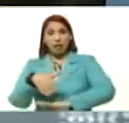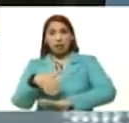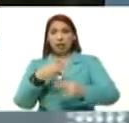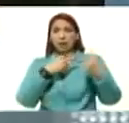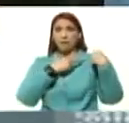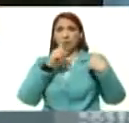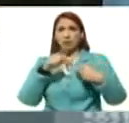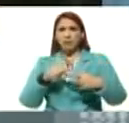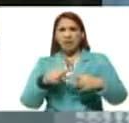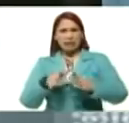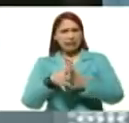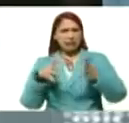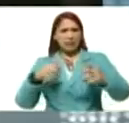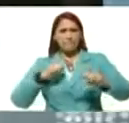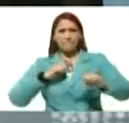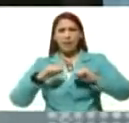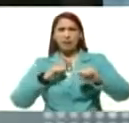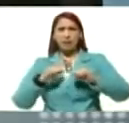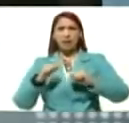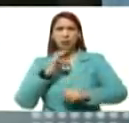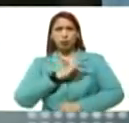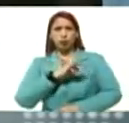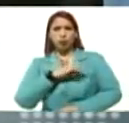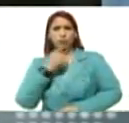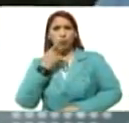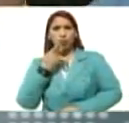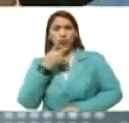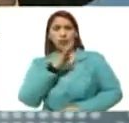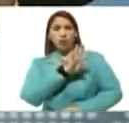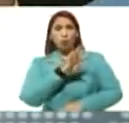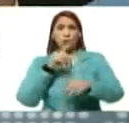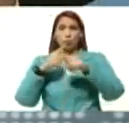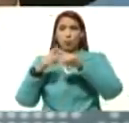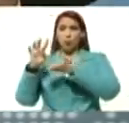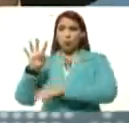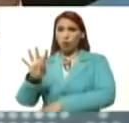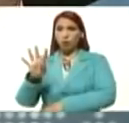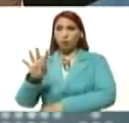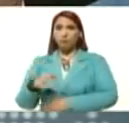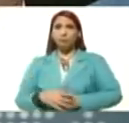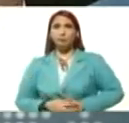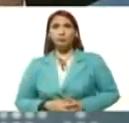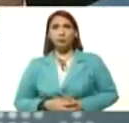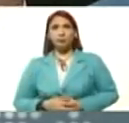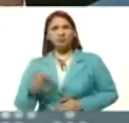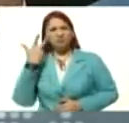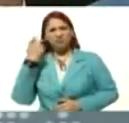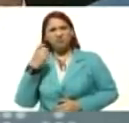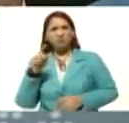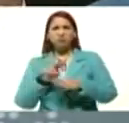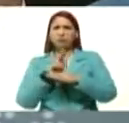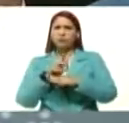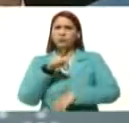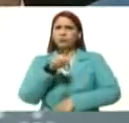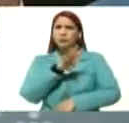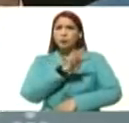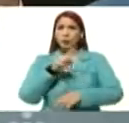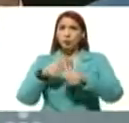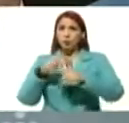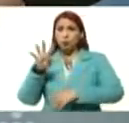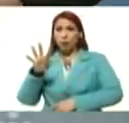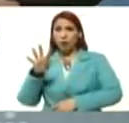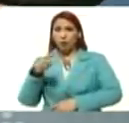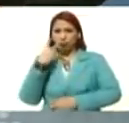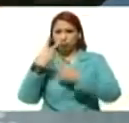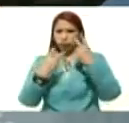super maquinaria, social, política, el 4x4, ¿para qué utilizas tú un 4x4? Bueno, para pasar